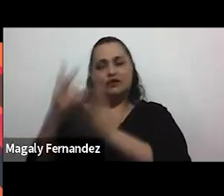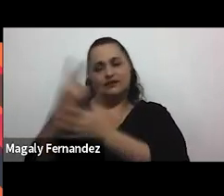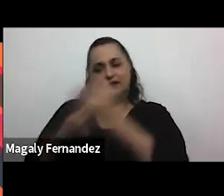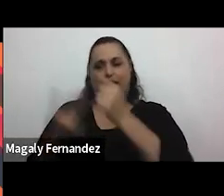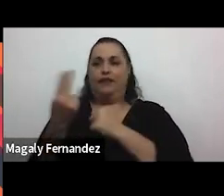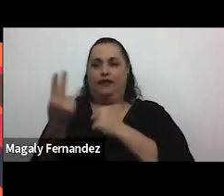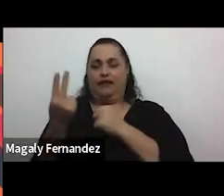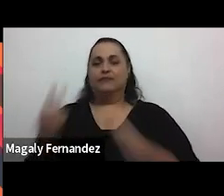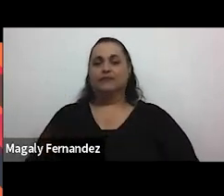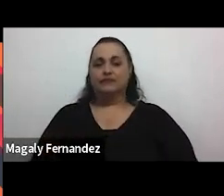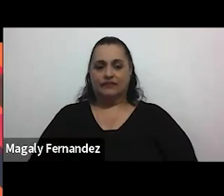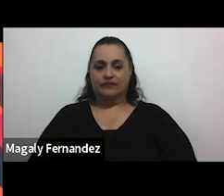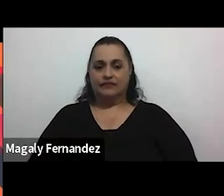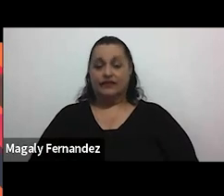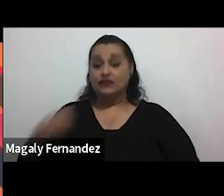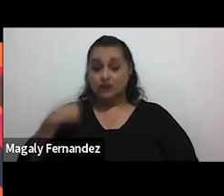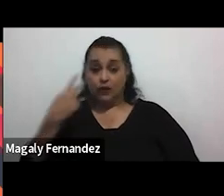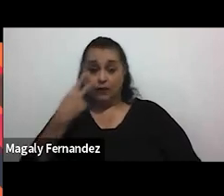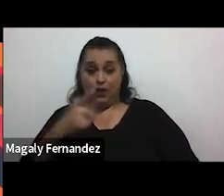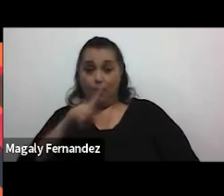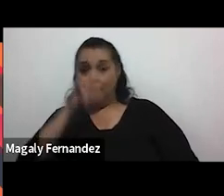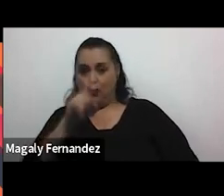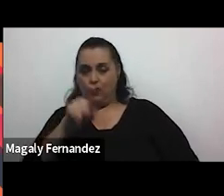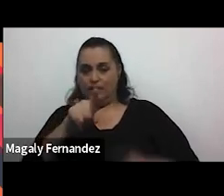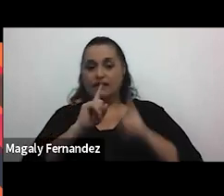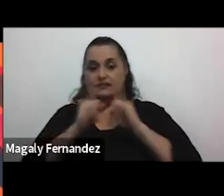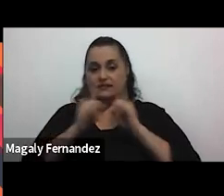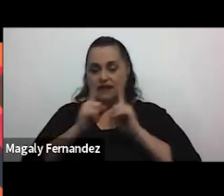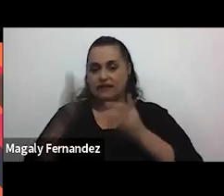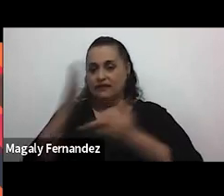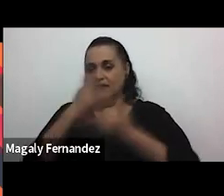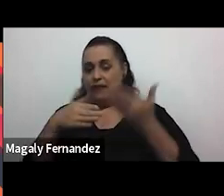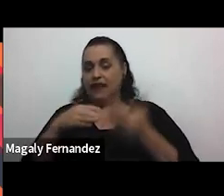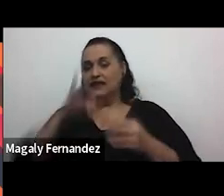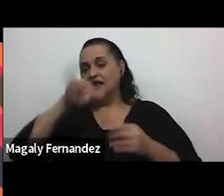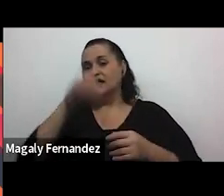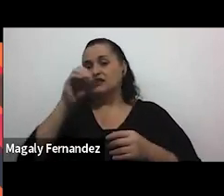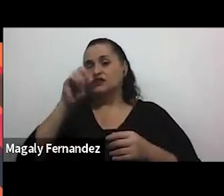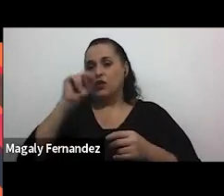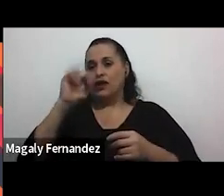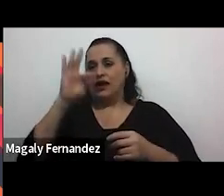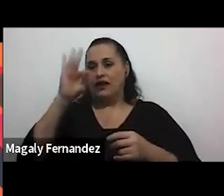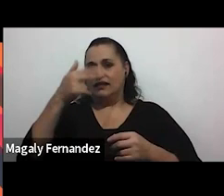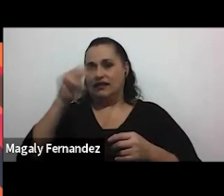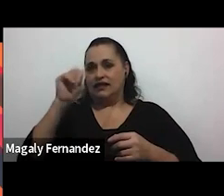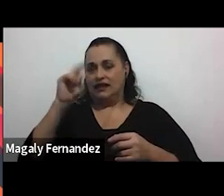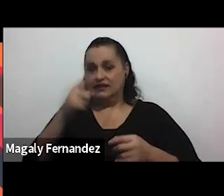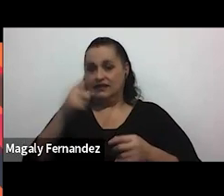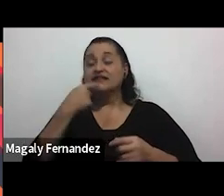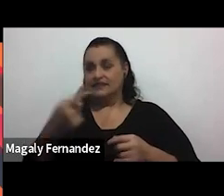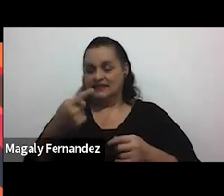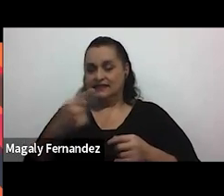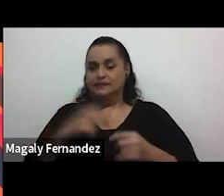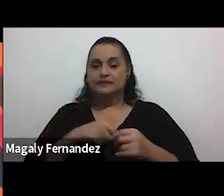aquí veo que hay una pregunta en el chat de parte de Jonathan que dice tengo una